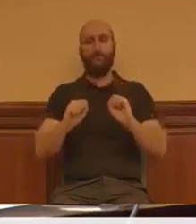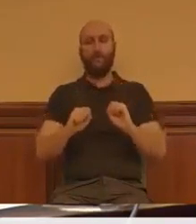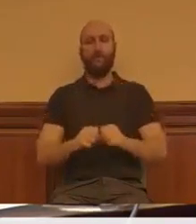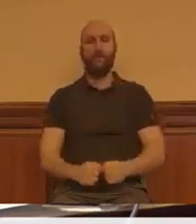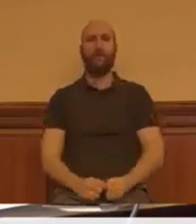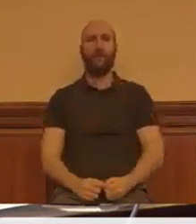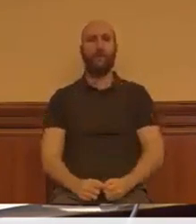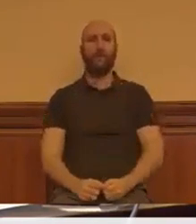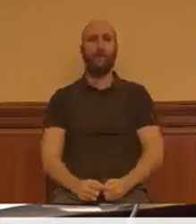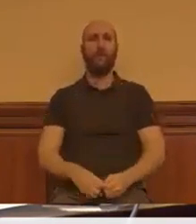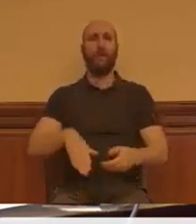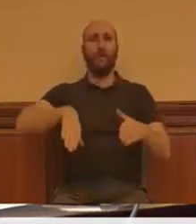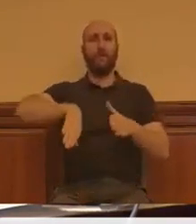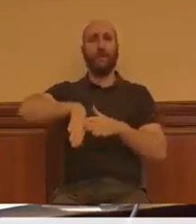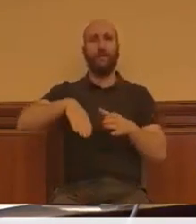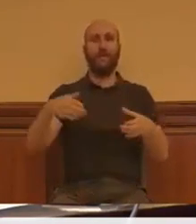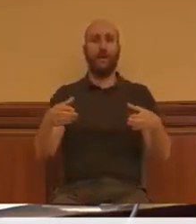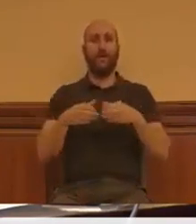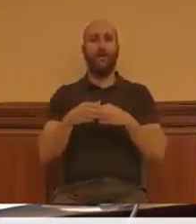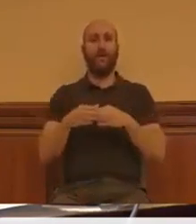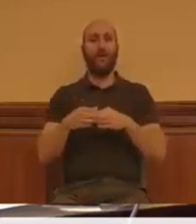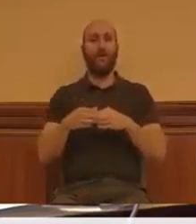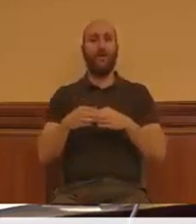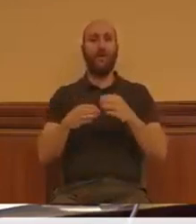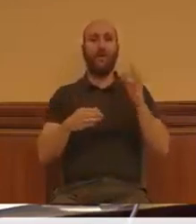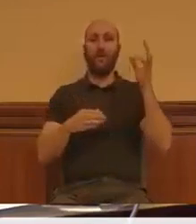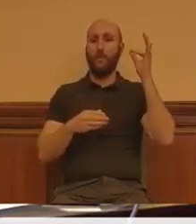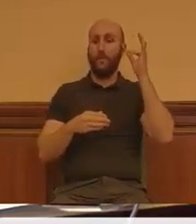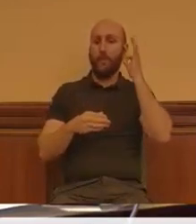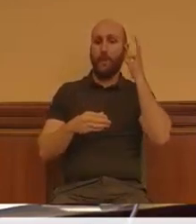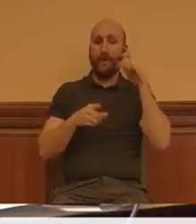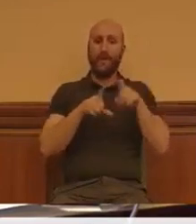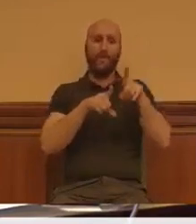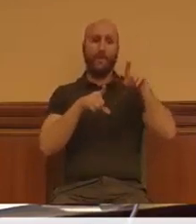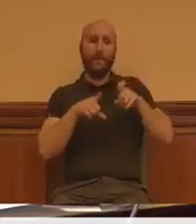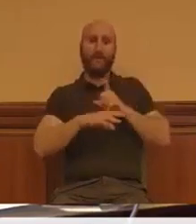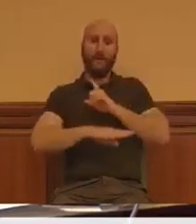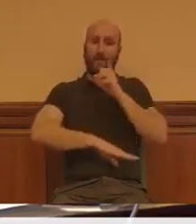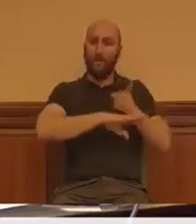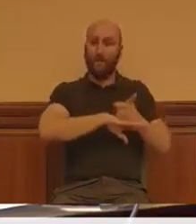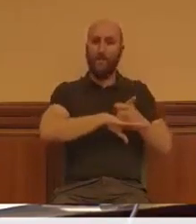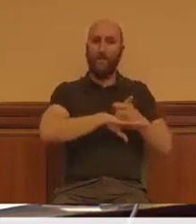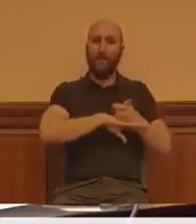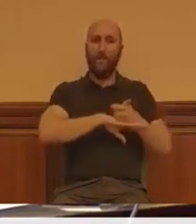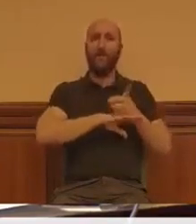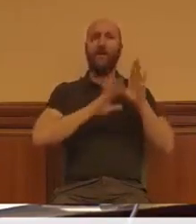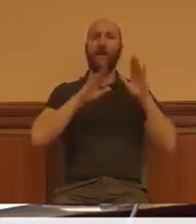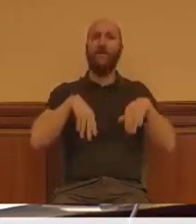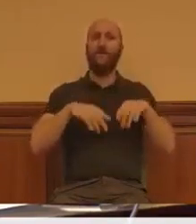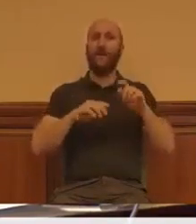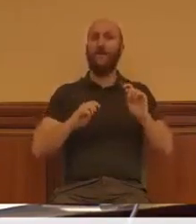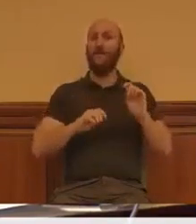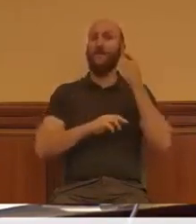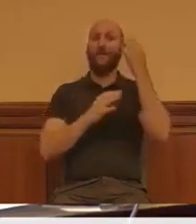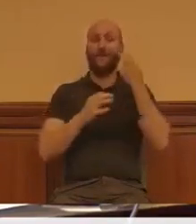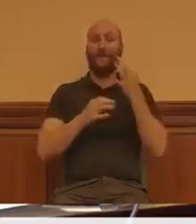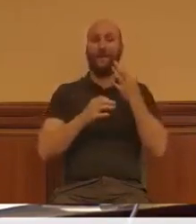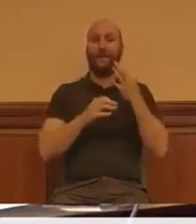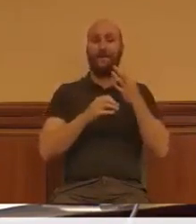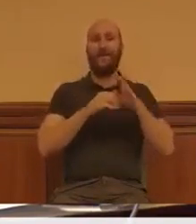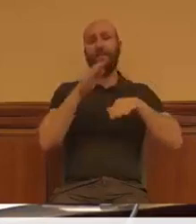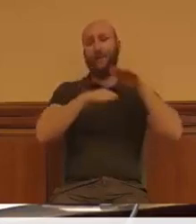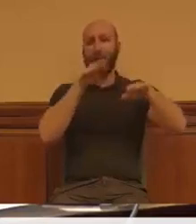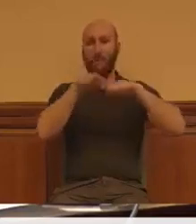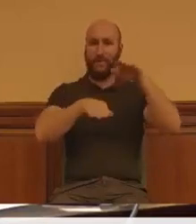intente que las mujeres demos un paso hacia atrás, pues lo único que van a conseguir es que demos mil pasos hacia